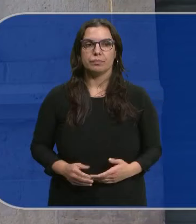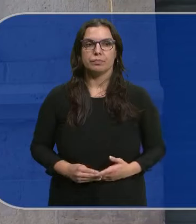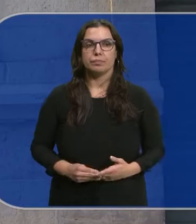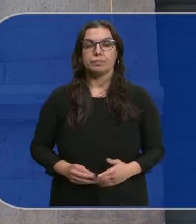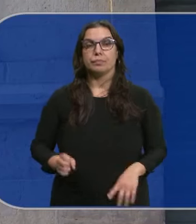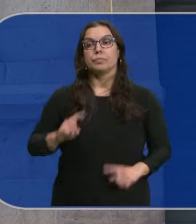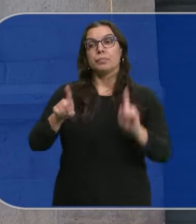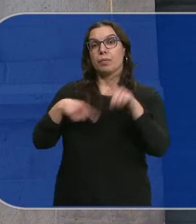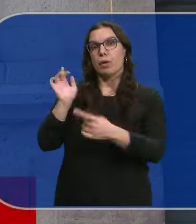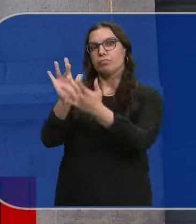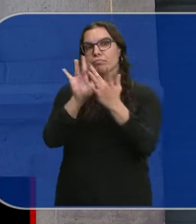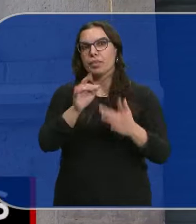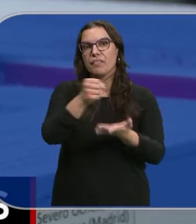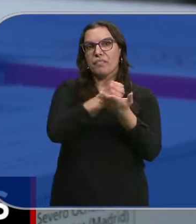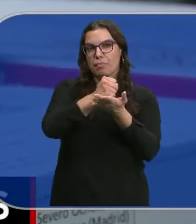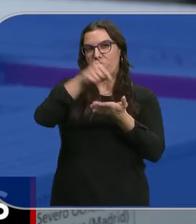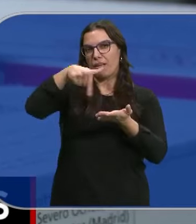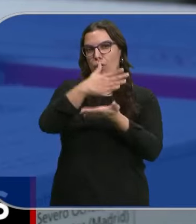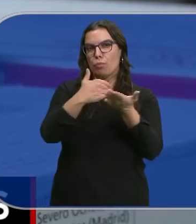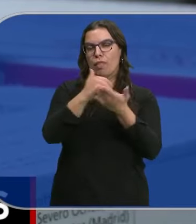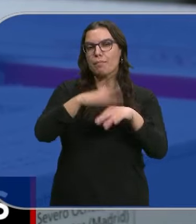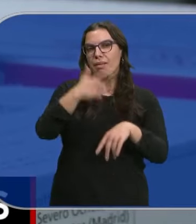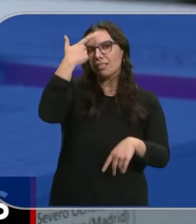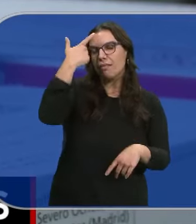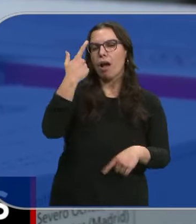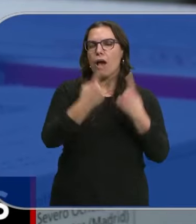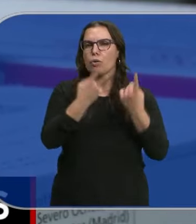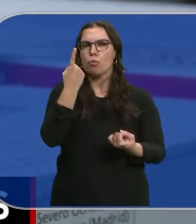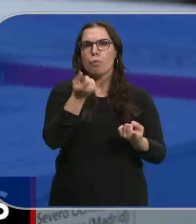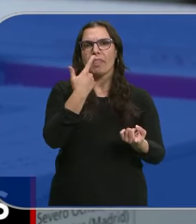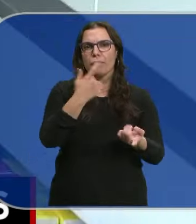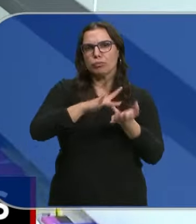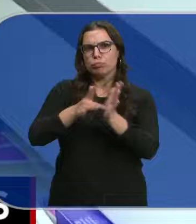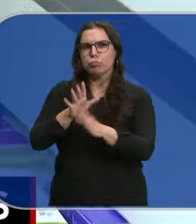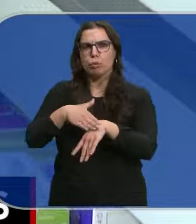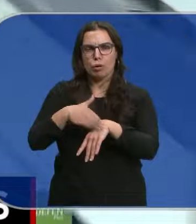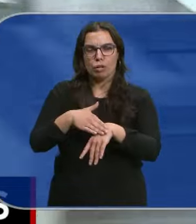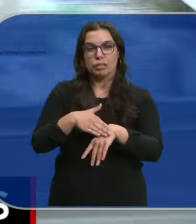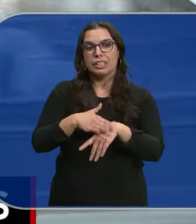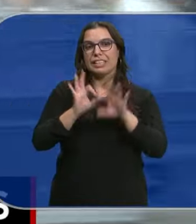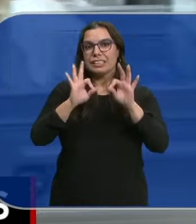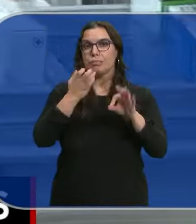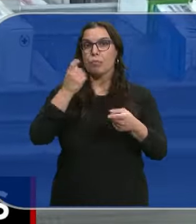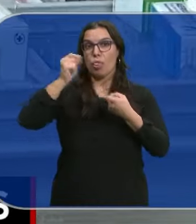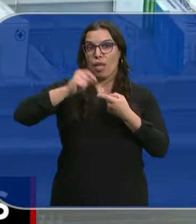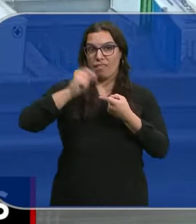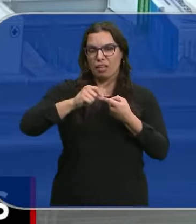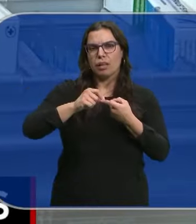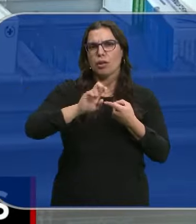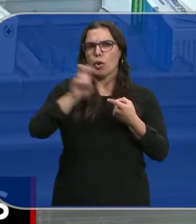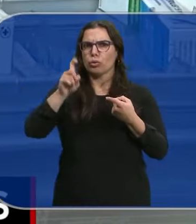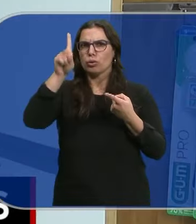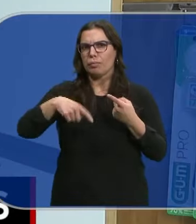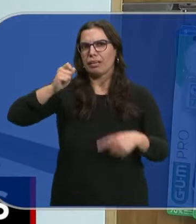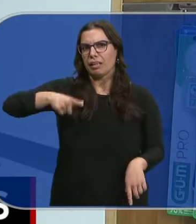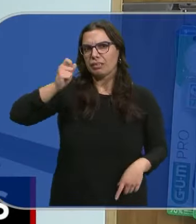Estaremos en las farmacias de la comunidad para buscar los motivos del desabastecimiento de algunos medicamentos Ocurre con los que combaten la diabetes pero hay otros, los